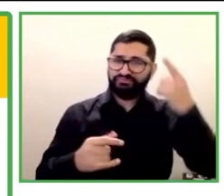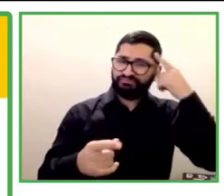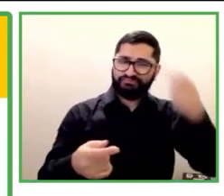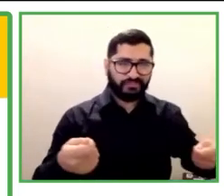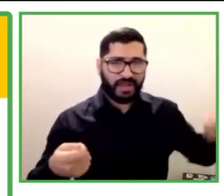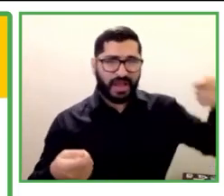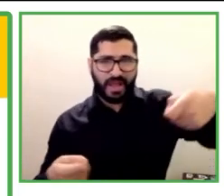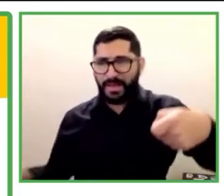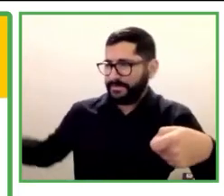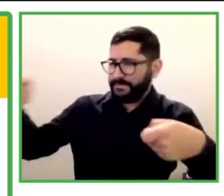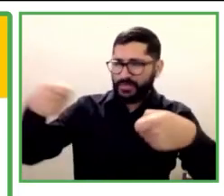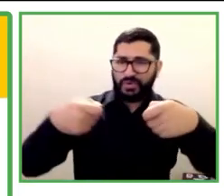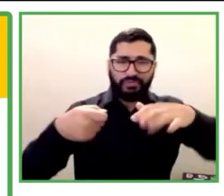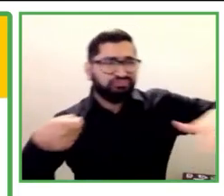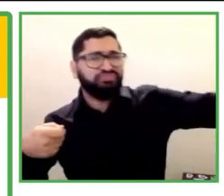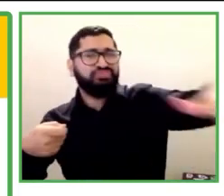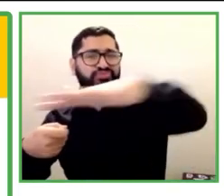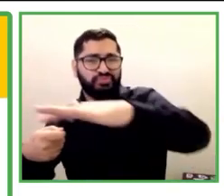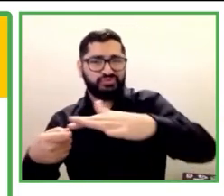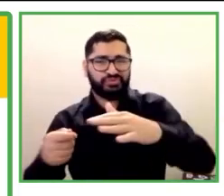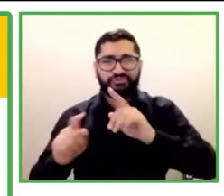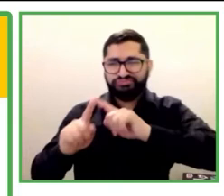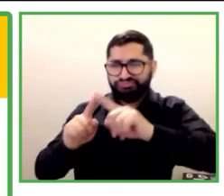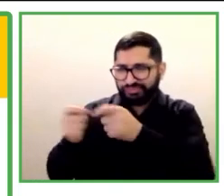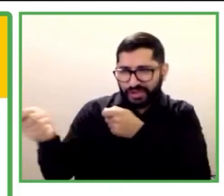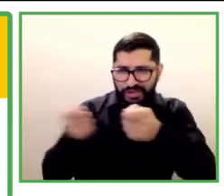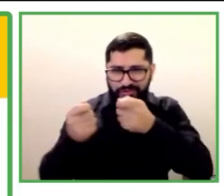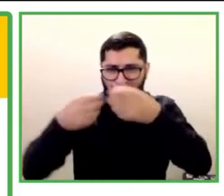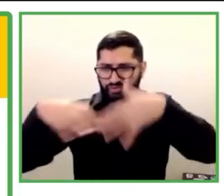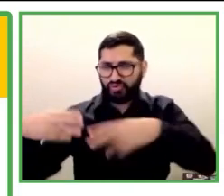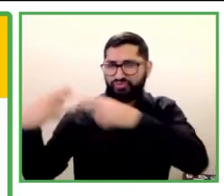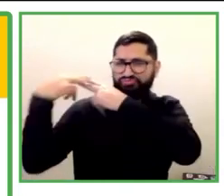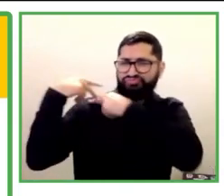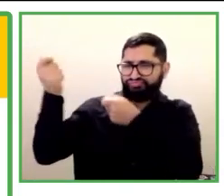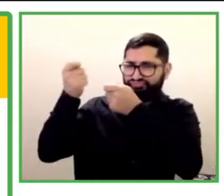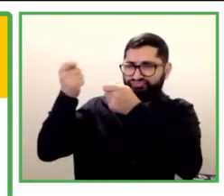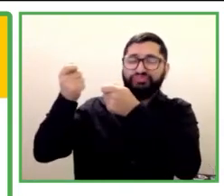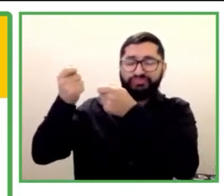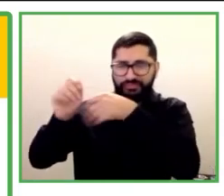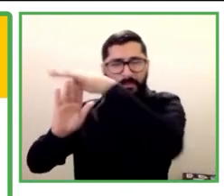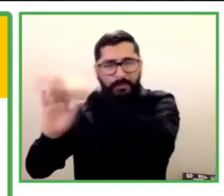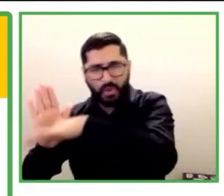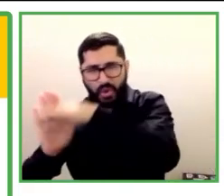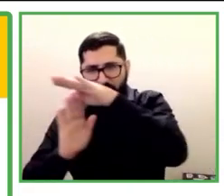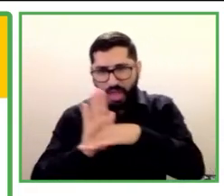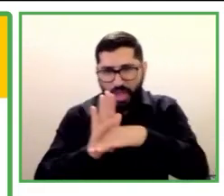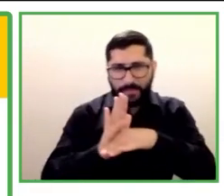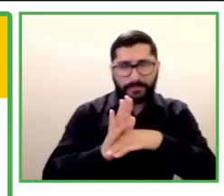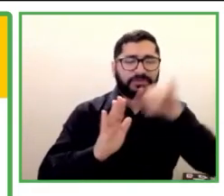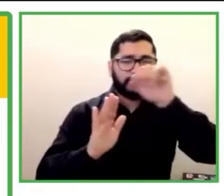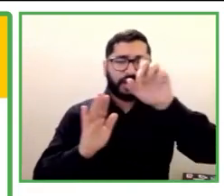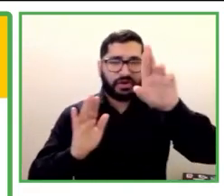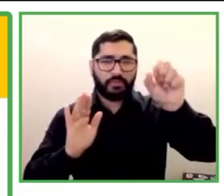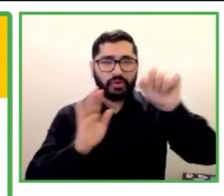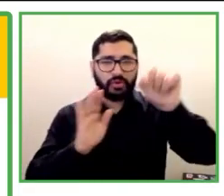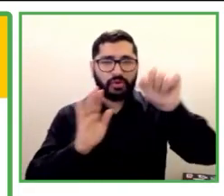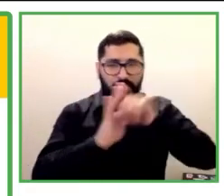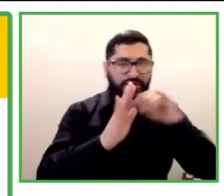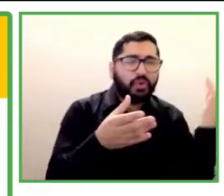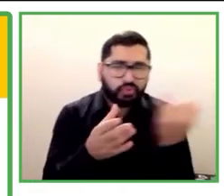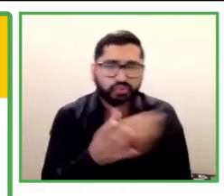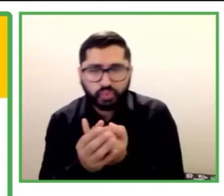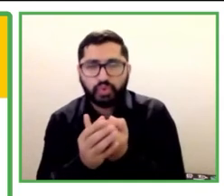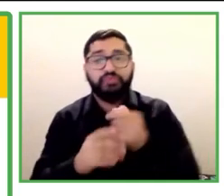este programa de inclusión, Concierge Project también, a través del cual nosotros hacemos que las personas con